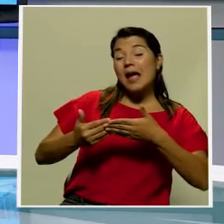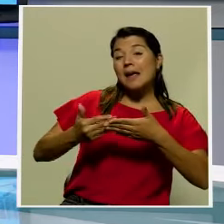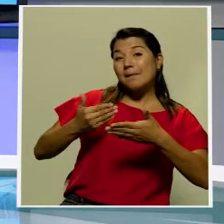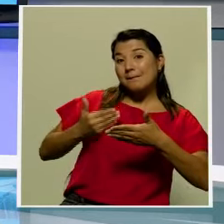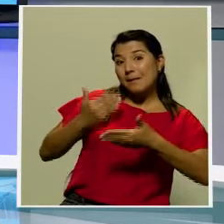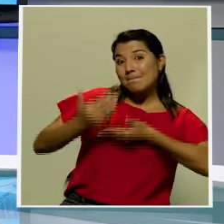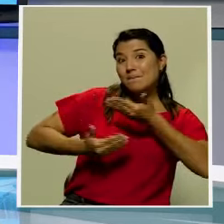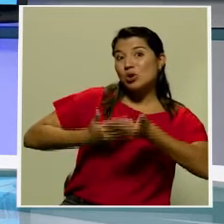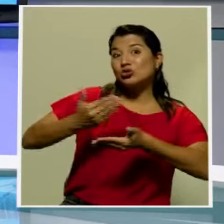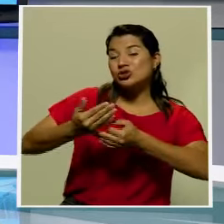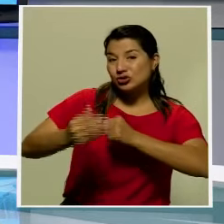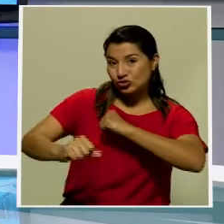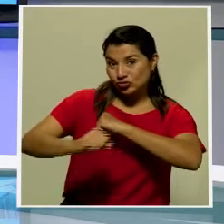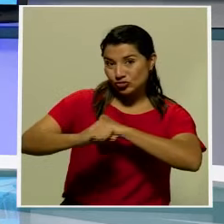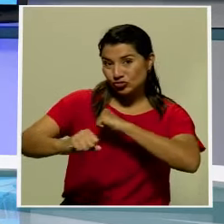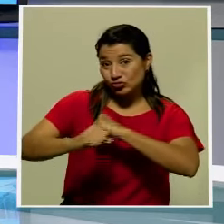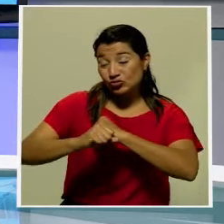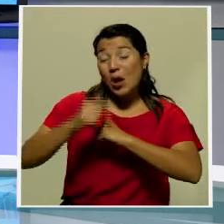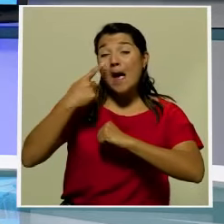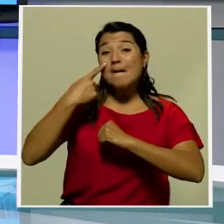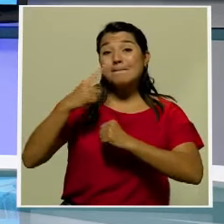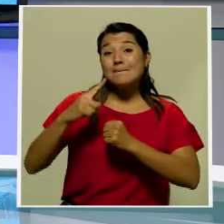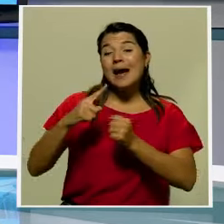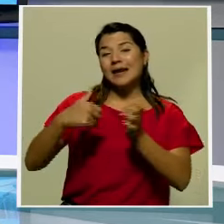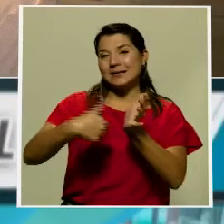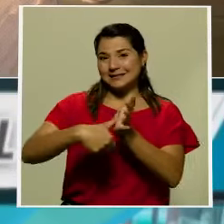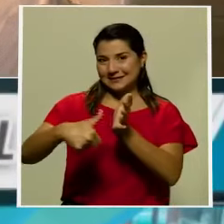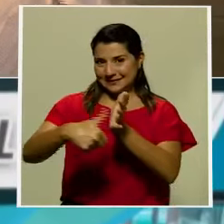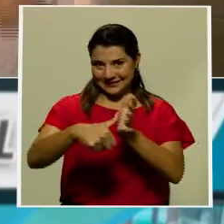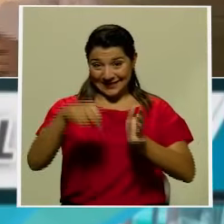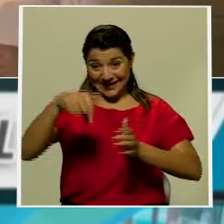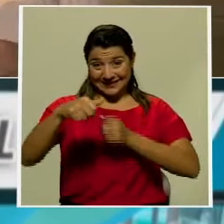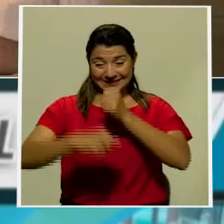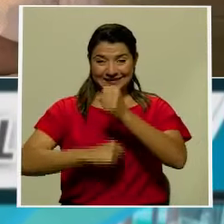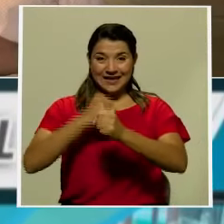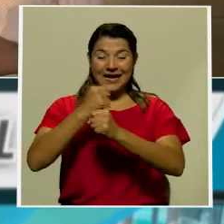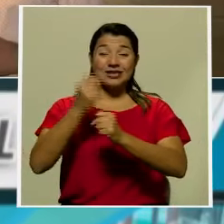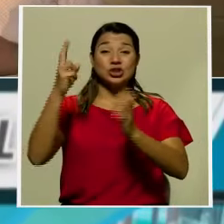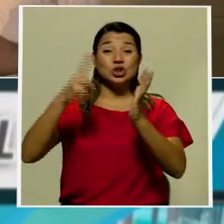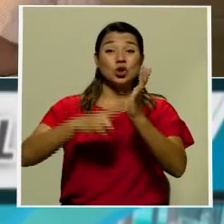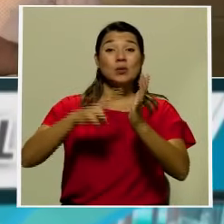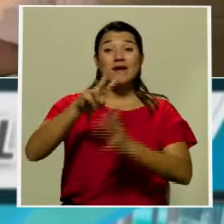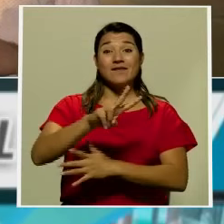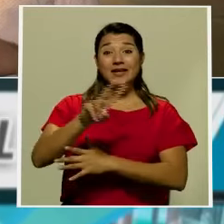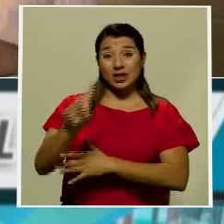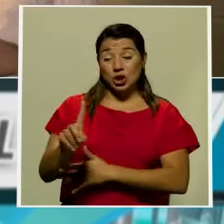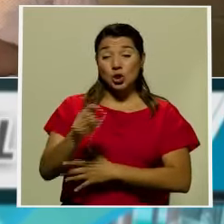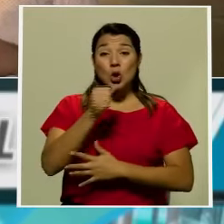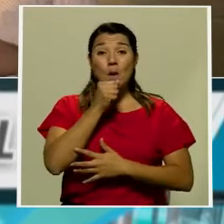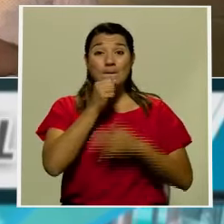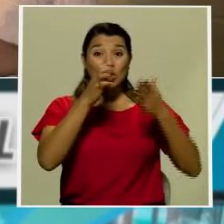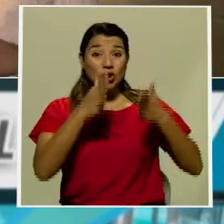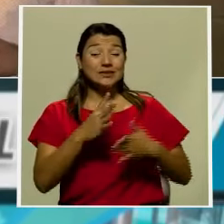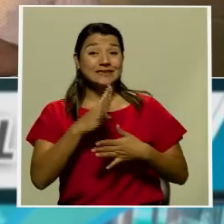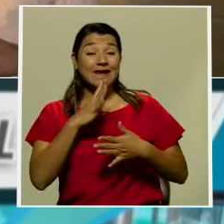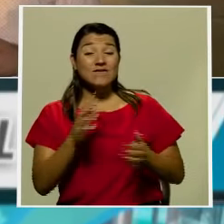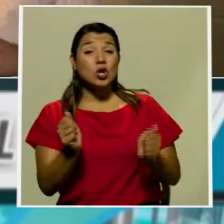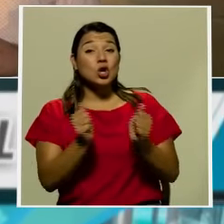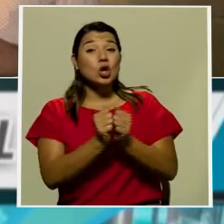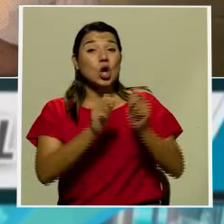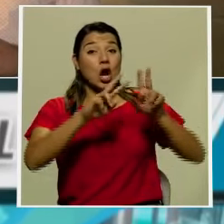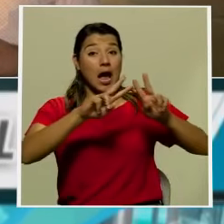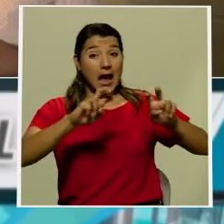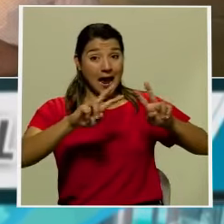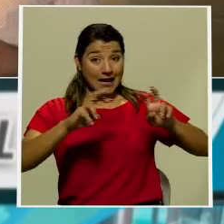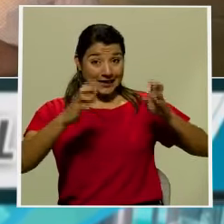este año 2021 El periodista David Robertsi habló con analistas políticos sobre este tema y nos